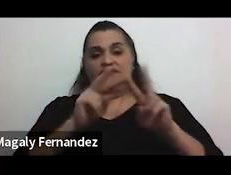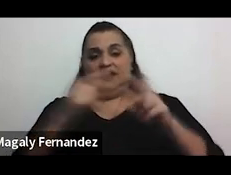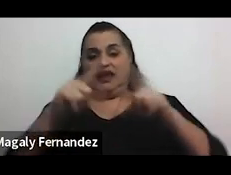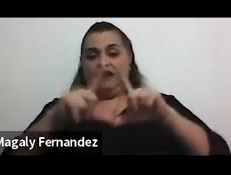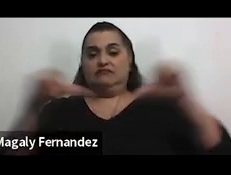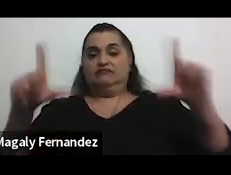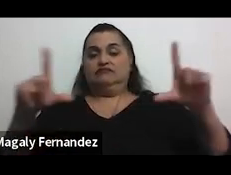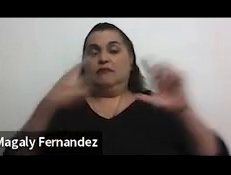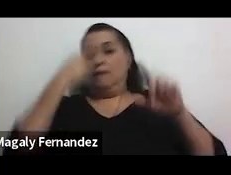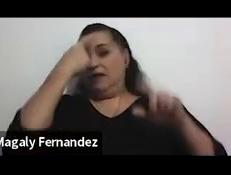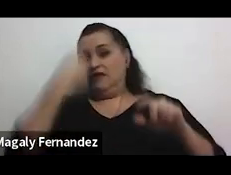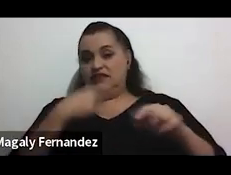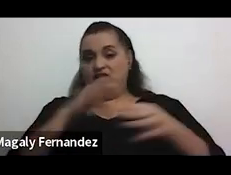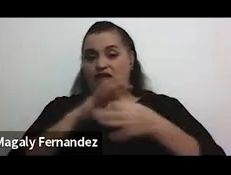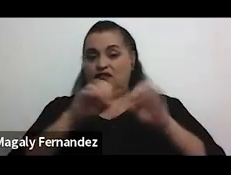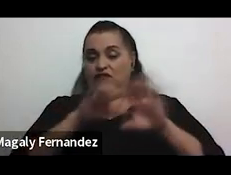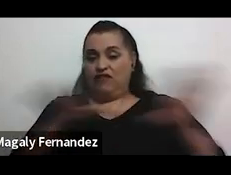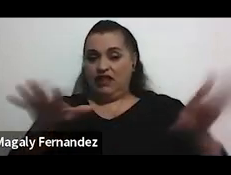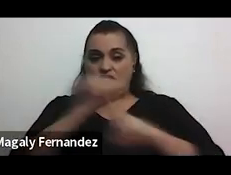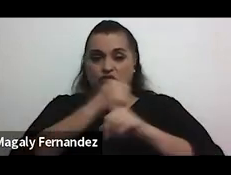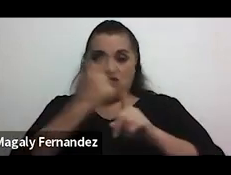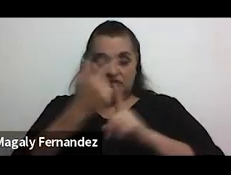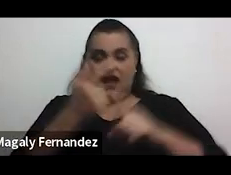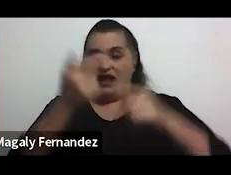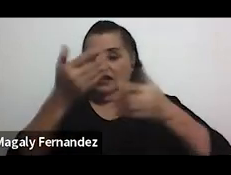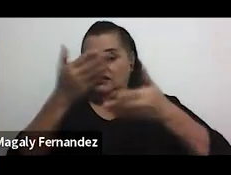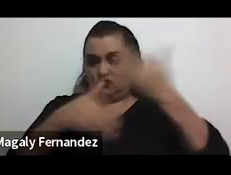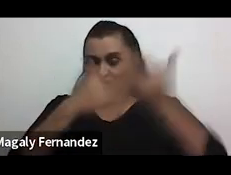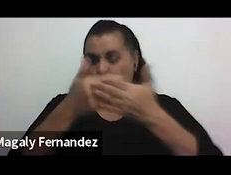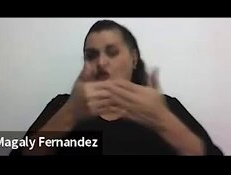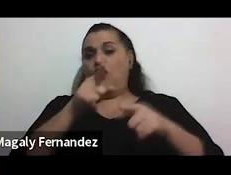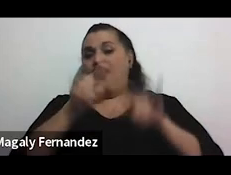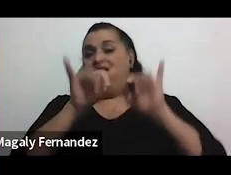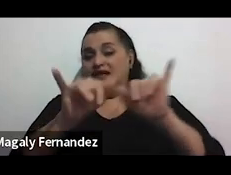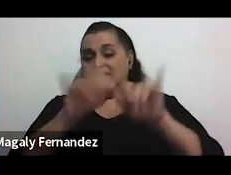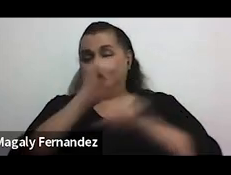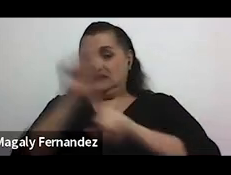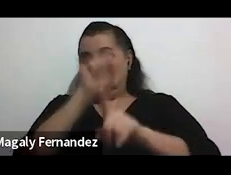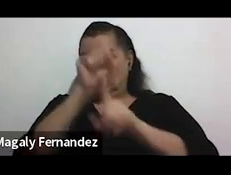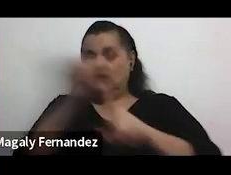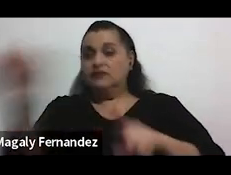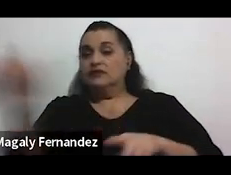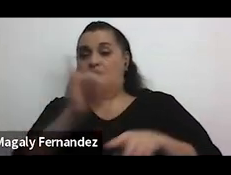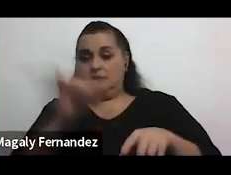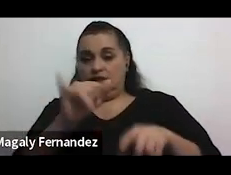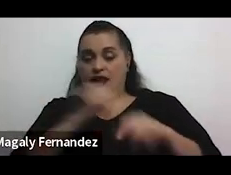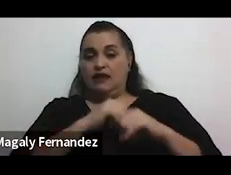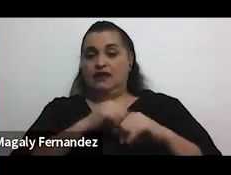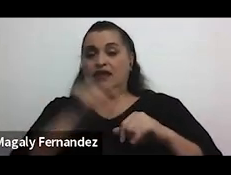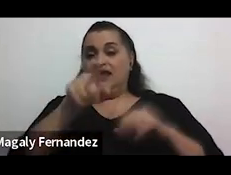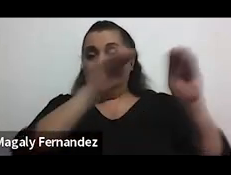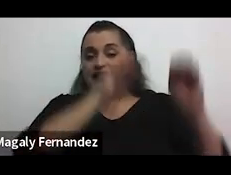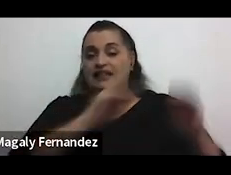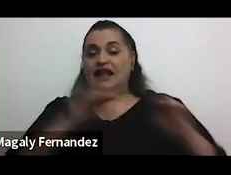perfiles de redes sociales en su ubicación y demás entonces esta es una situación también donde se traslada